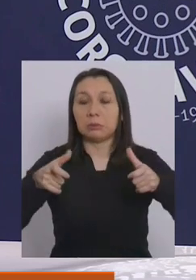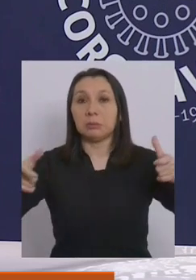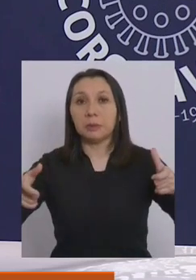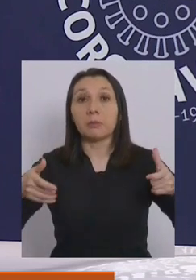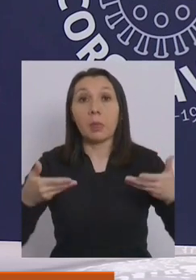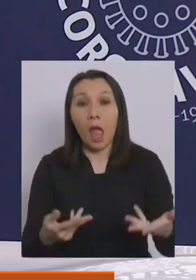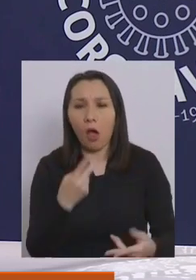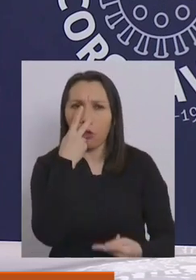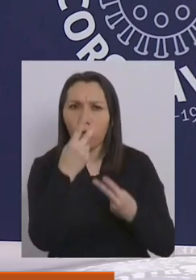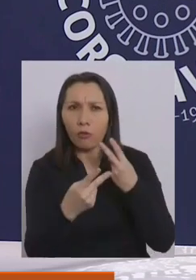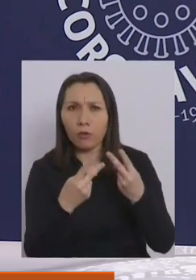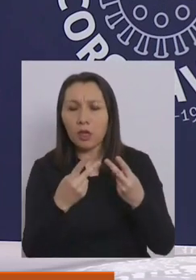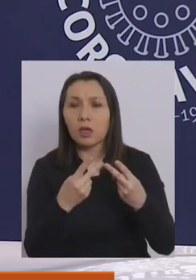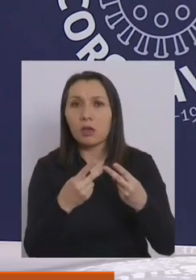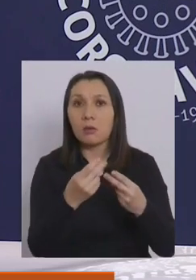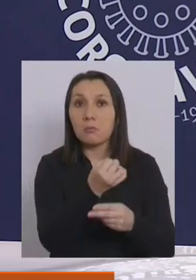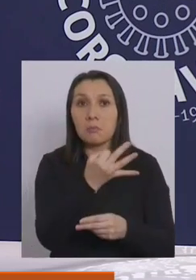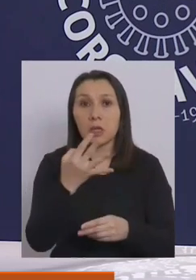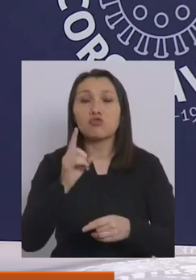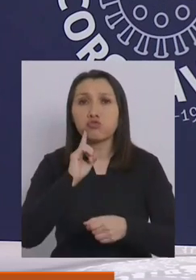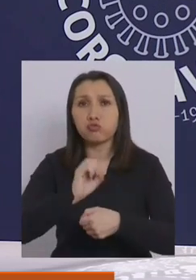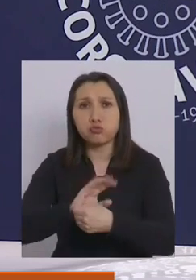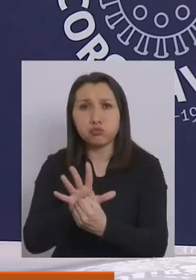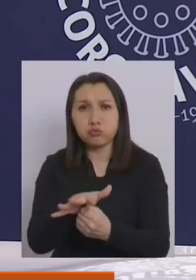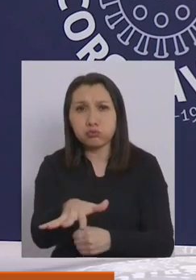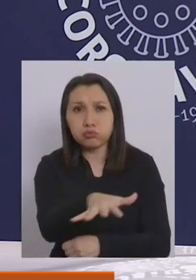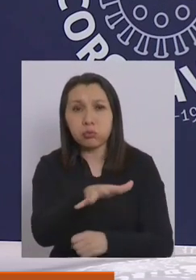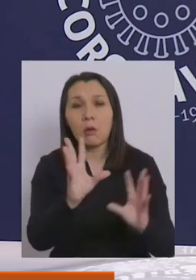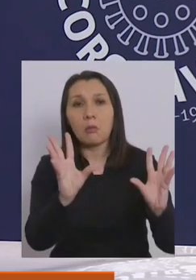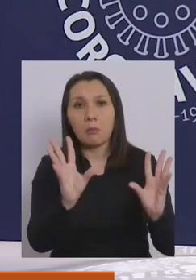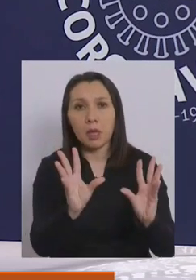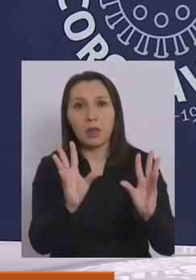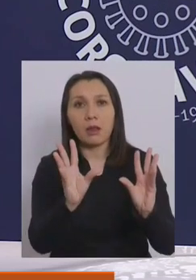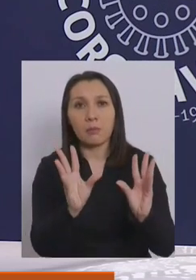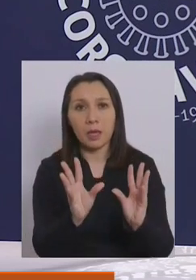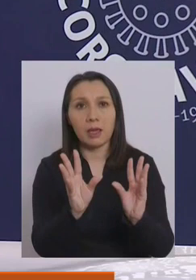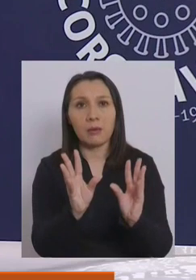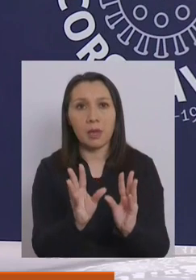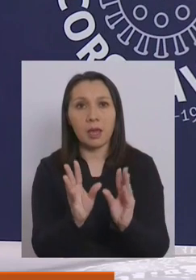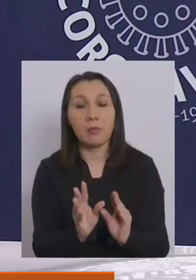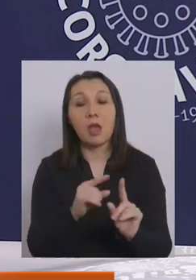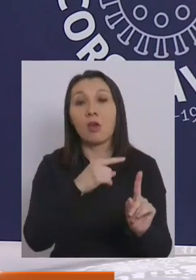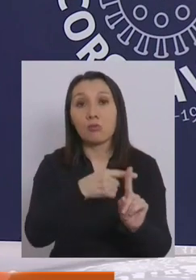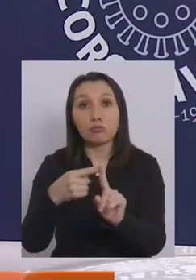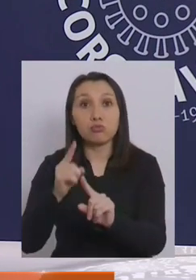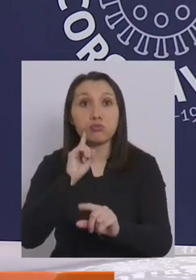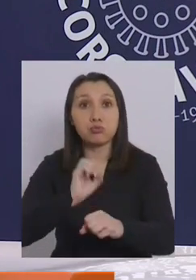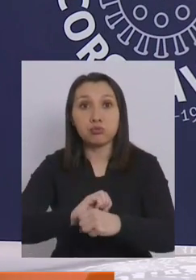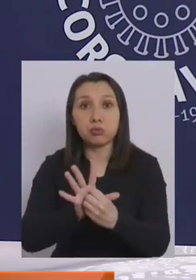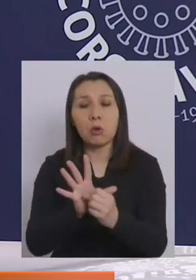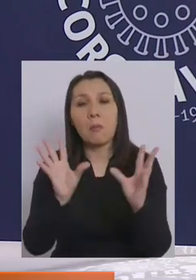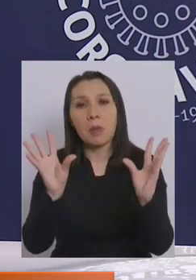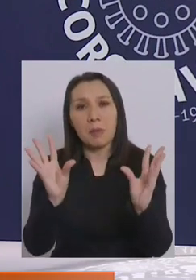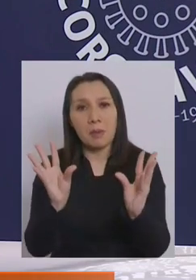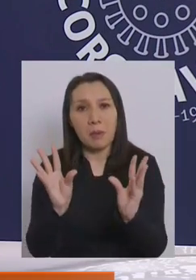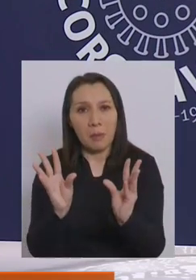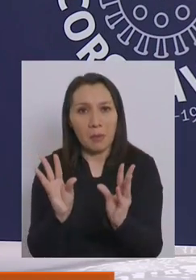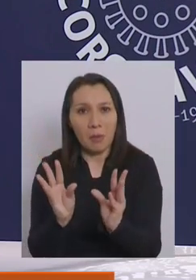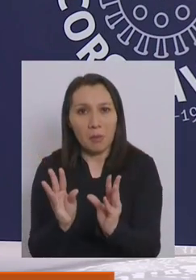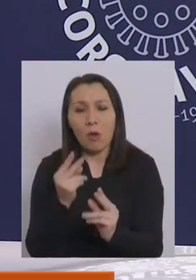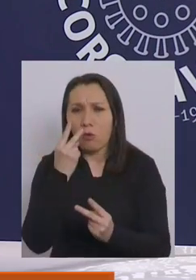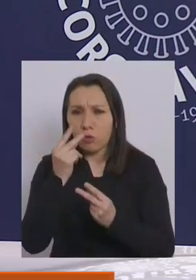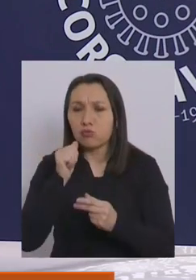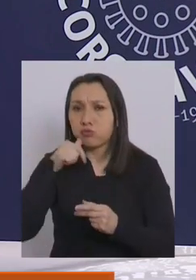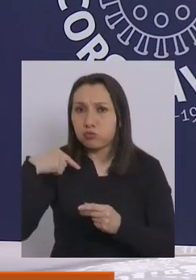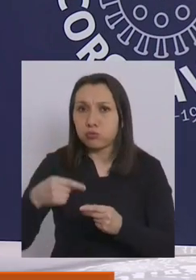Hoy día hemos visto que este número de casos activos ha ido disminuyendo, la tasa de positividad ha ido disminuyendo, había una